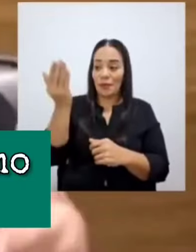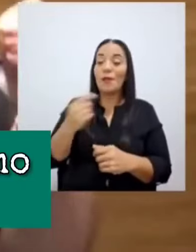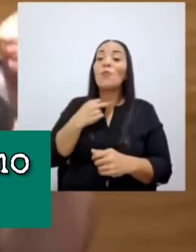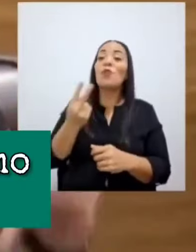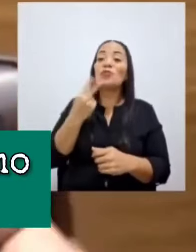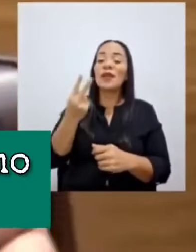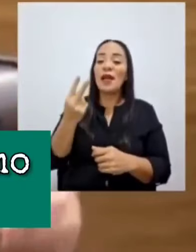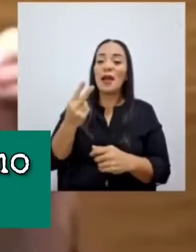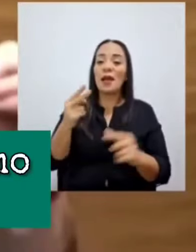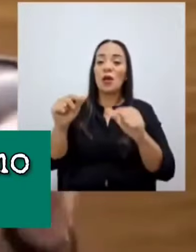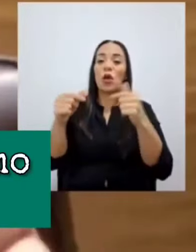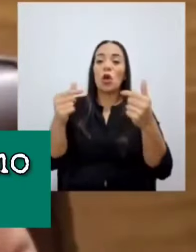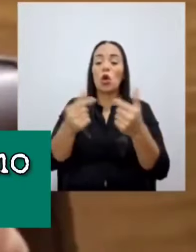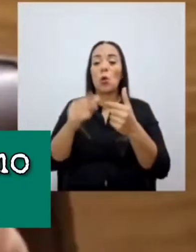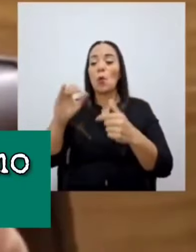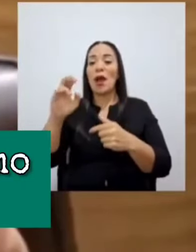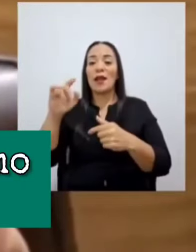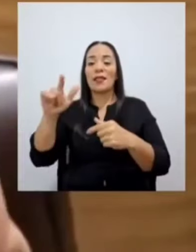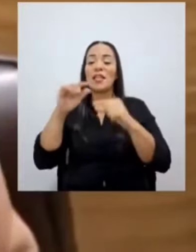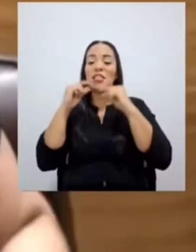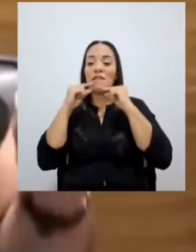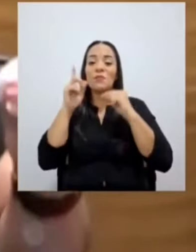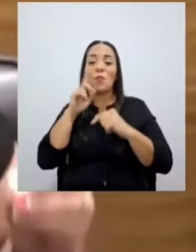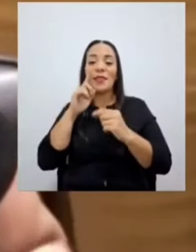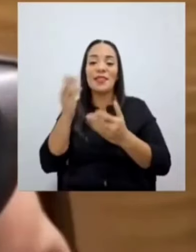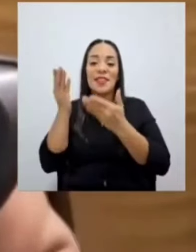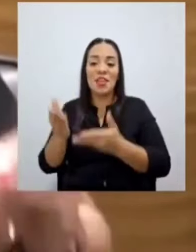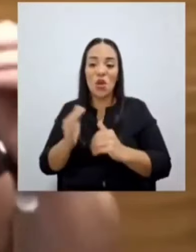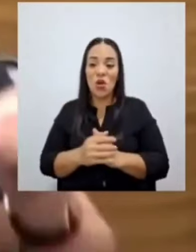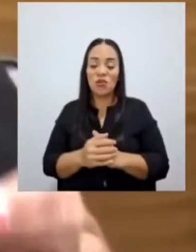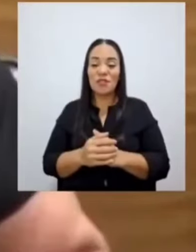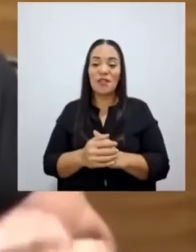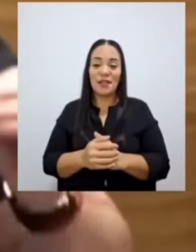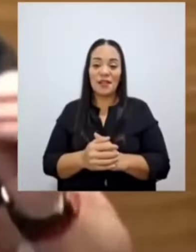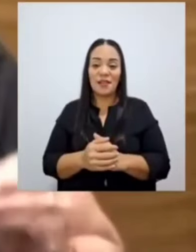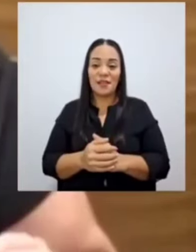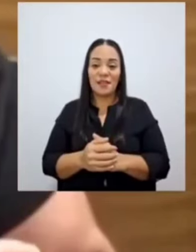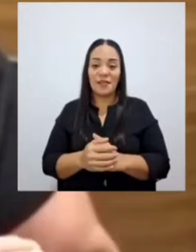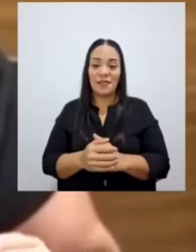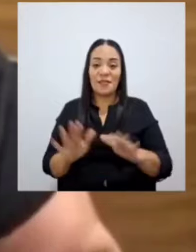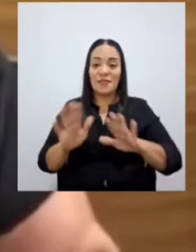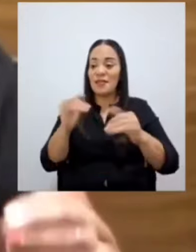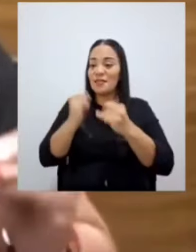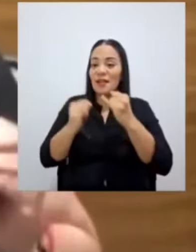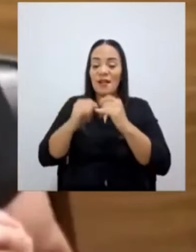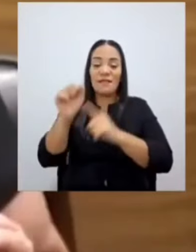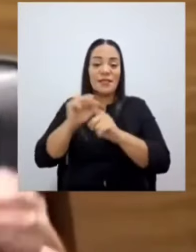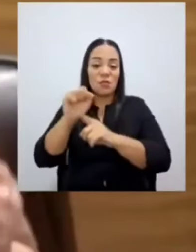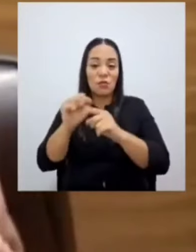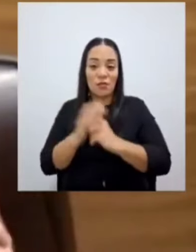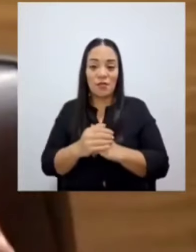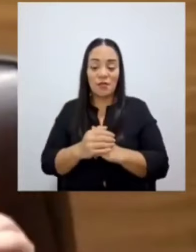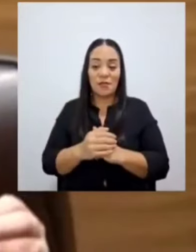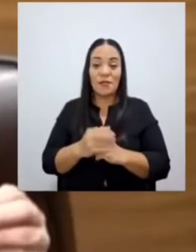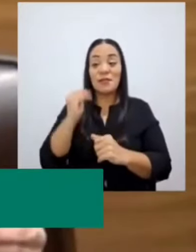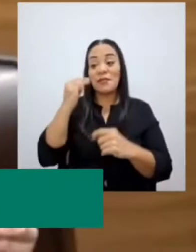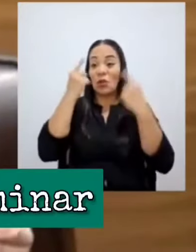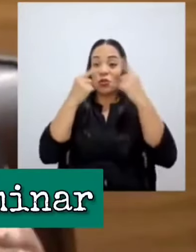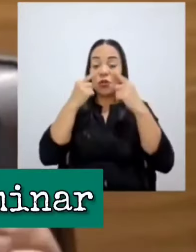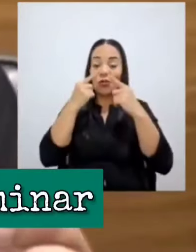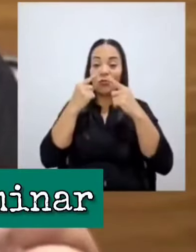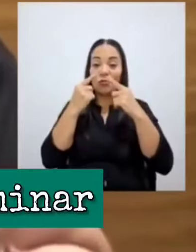cartel del chavismo es una mentirosa. Se acaban esas situaciones y si los ojos mataran,